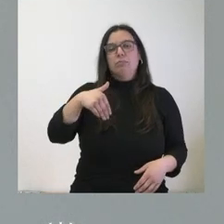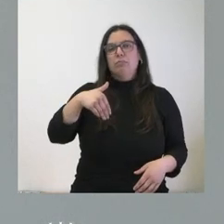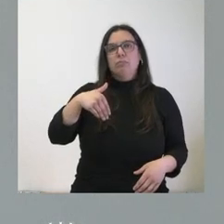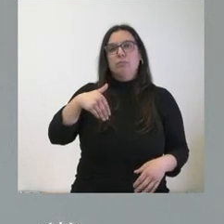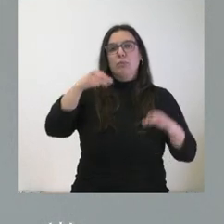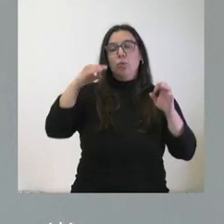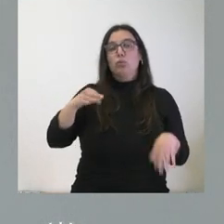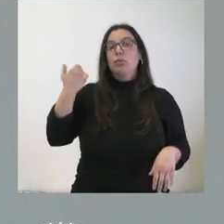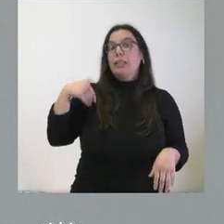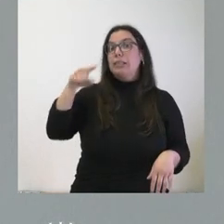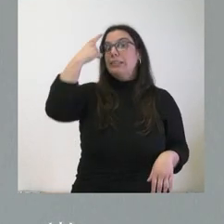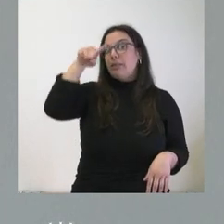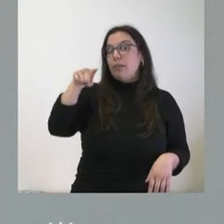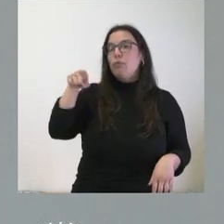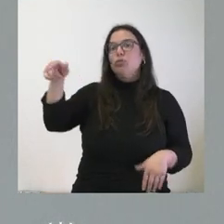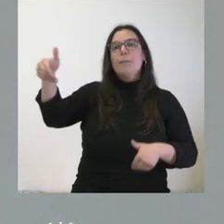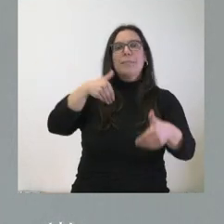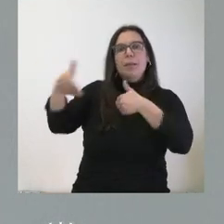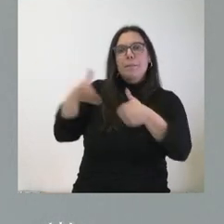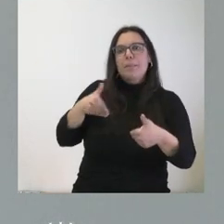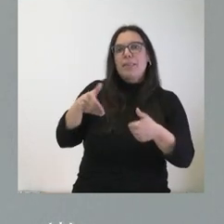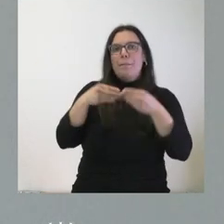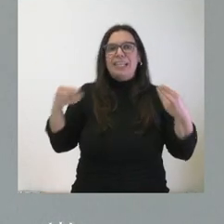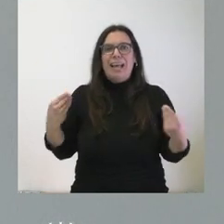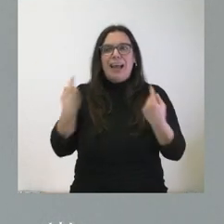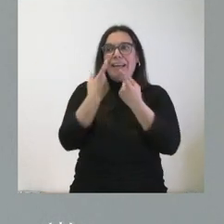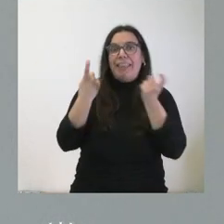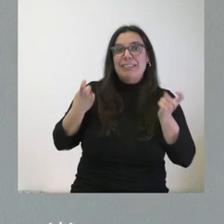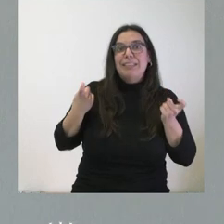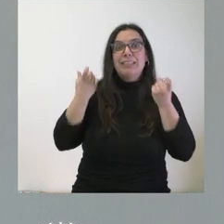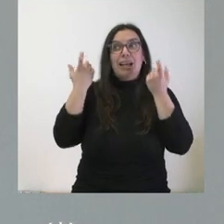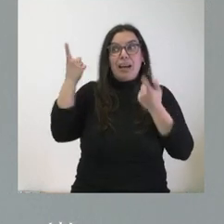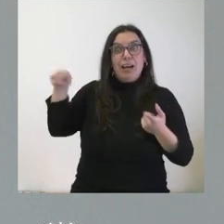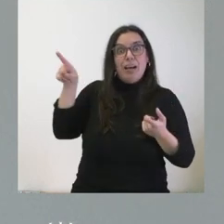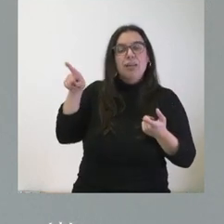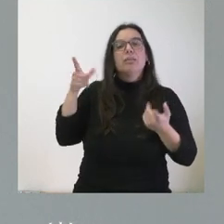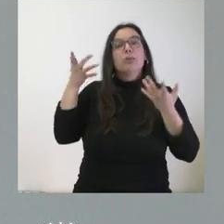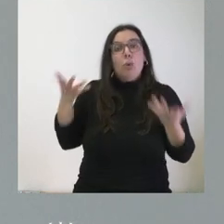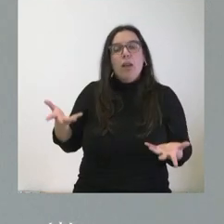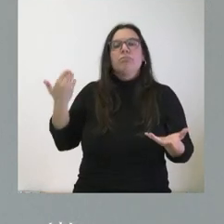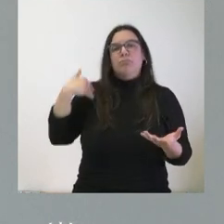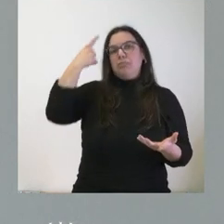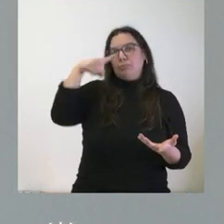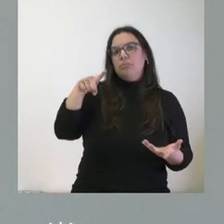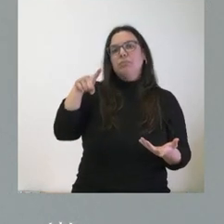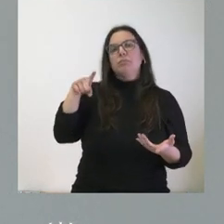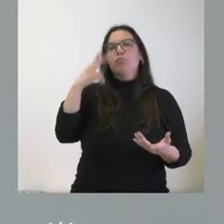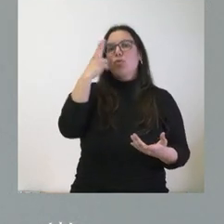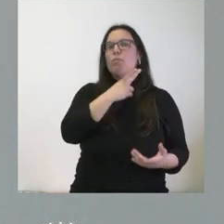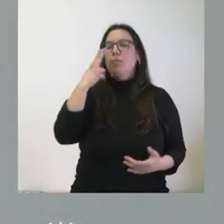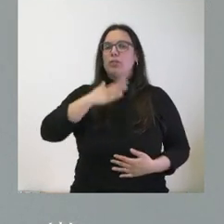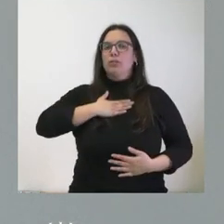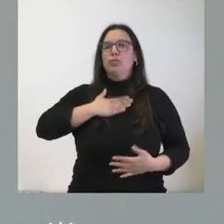conocido cuáles son las solicitudes de las demandas de material que allí son precisas, pues hemos comprometido